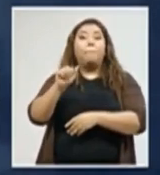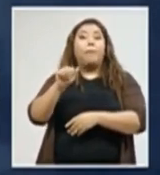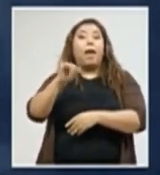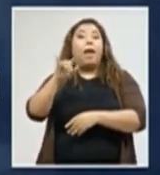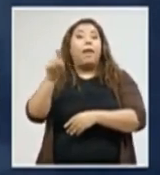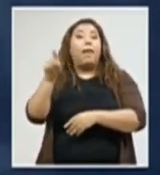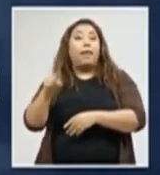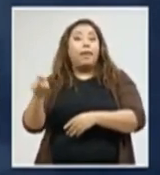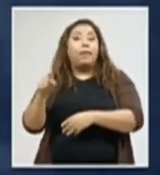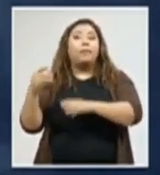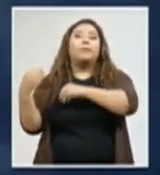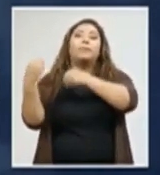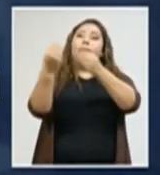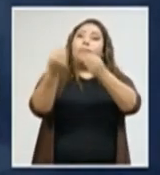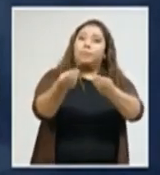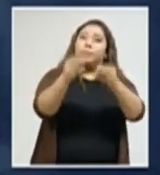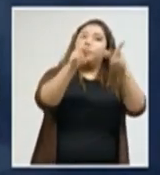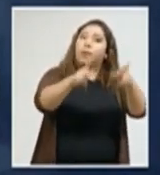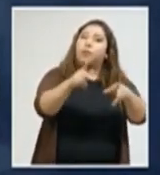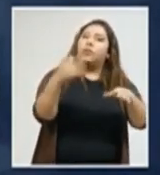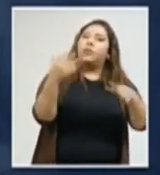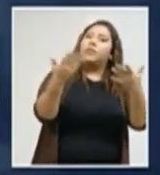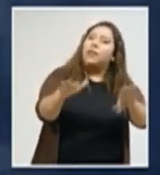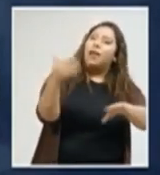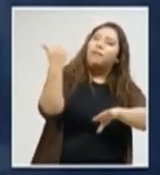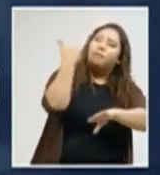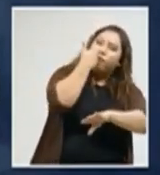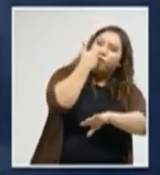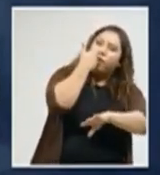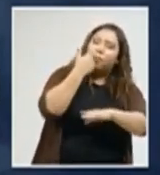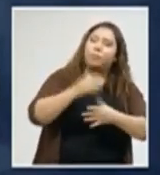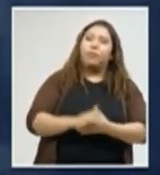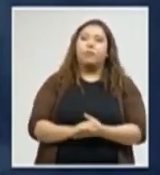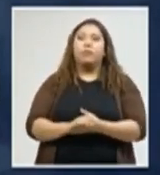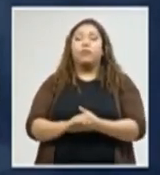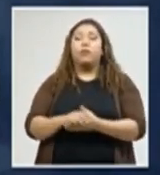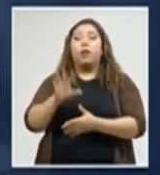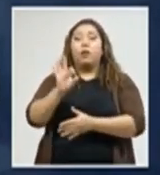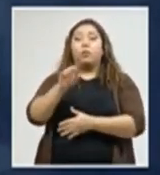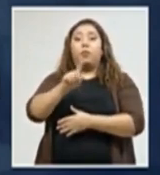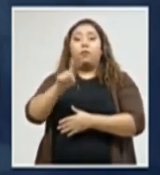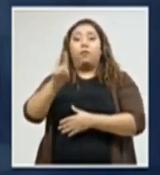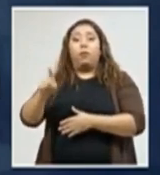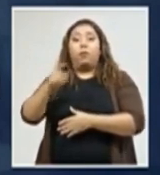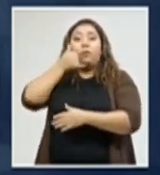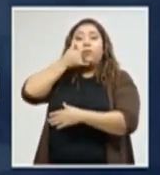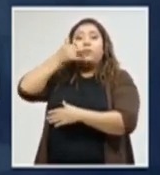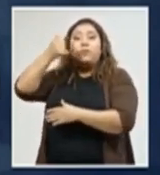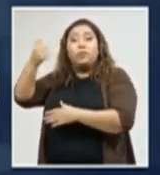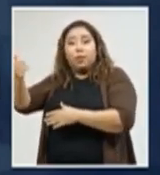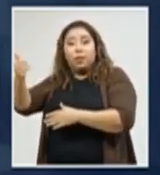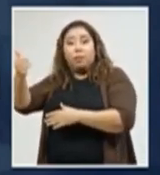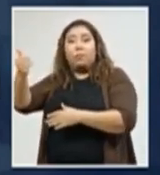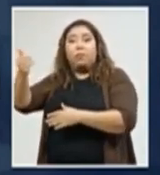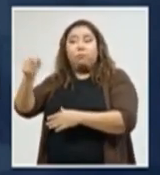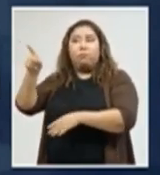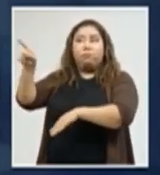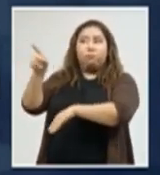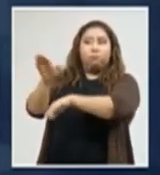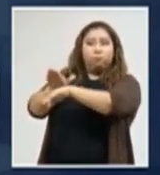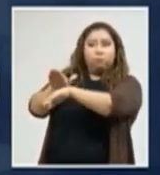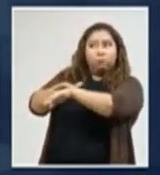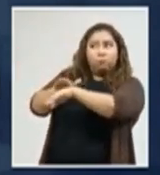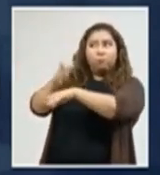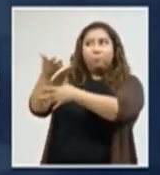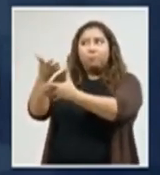no es preventivo. También ponemos a su disposición la línea del 911 donde usted puede llamar y hay un grupo